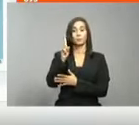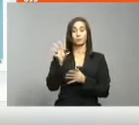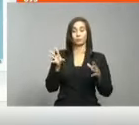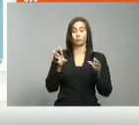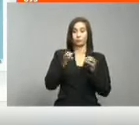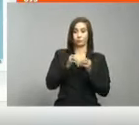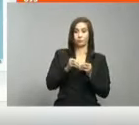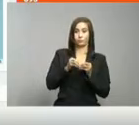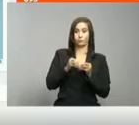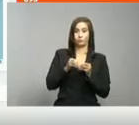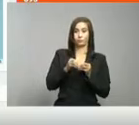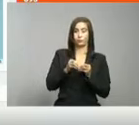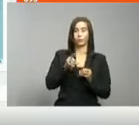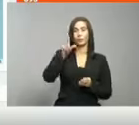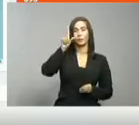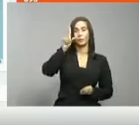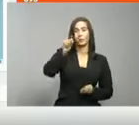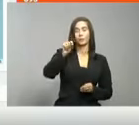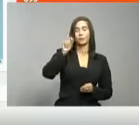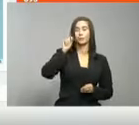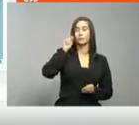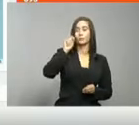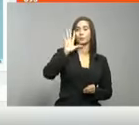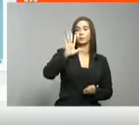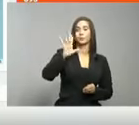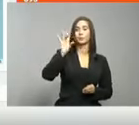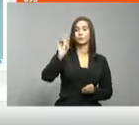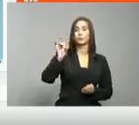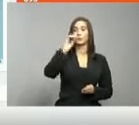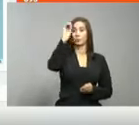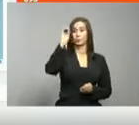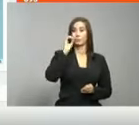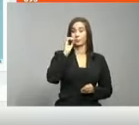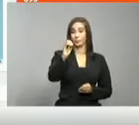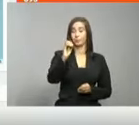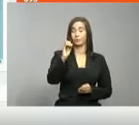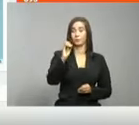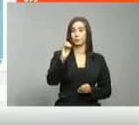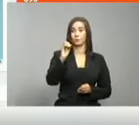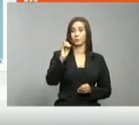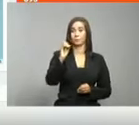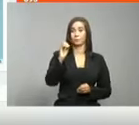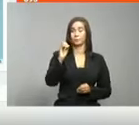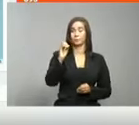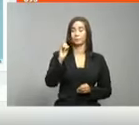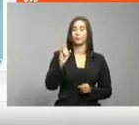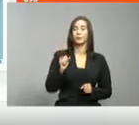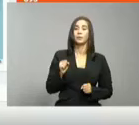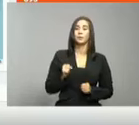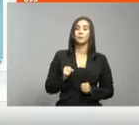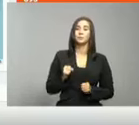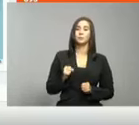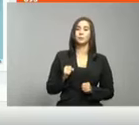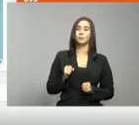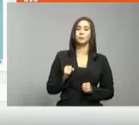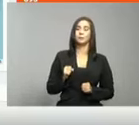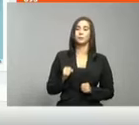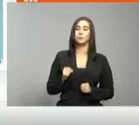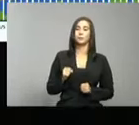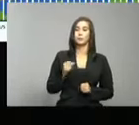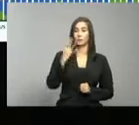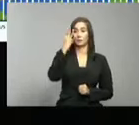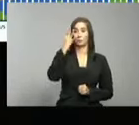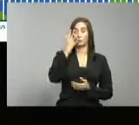20.58 la tasa de positividad acumuladas en las